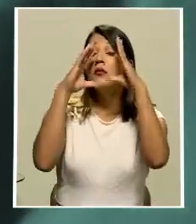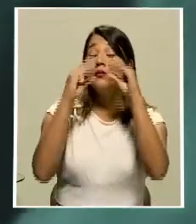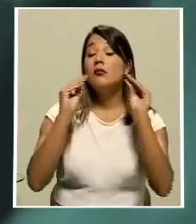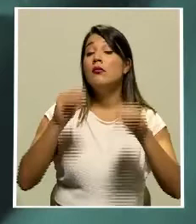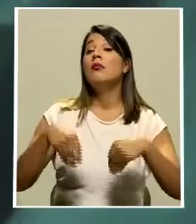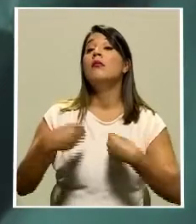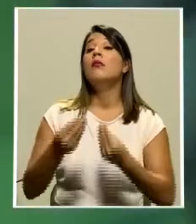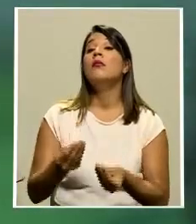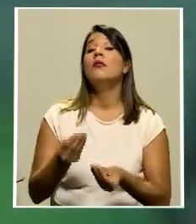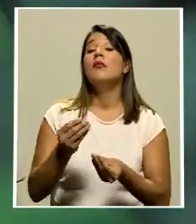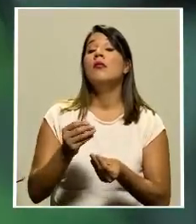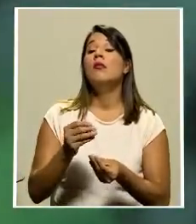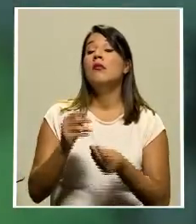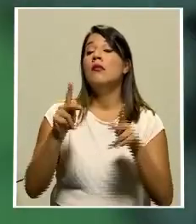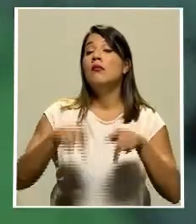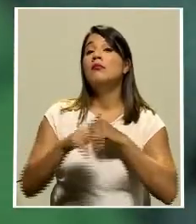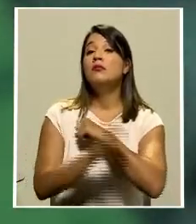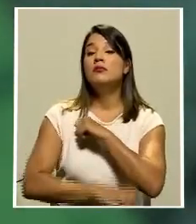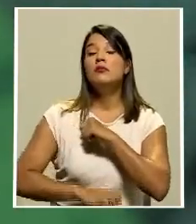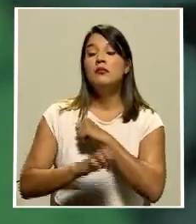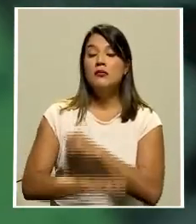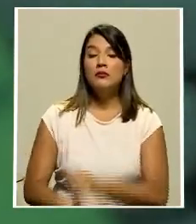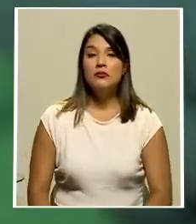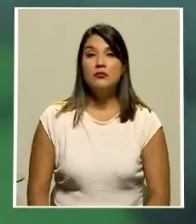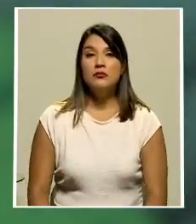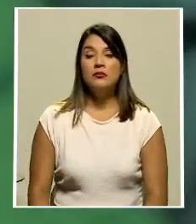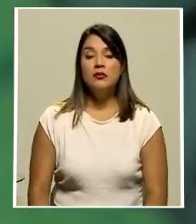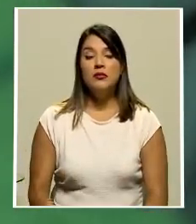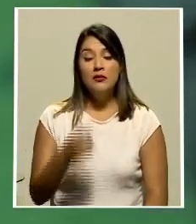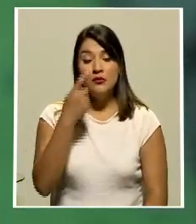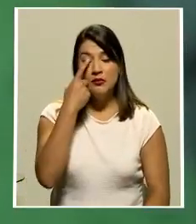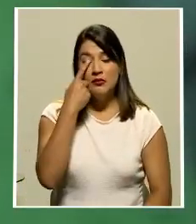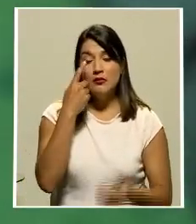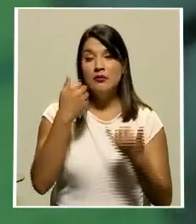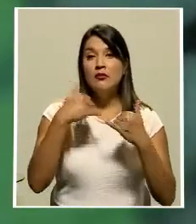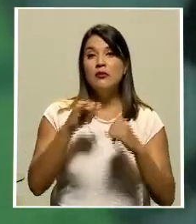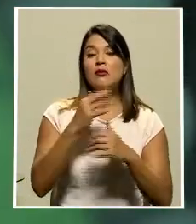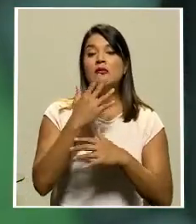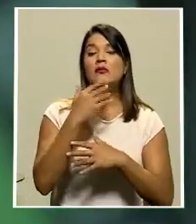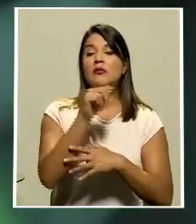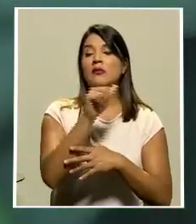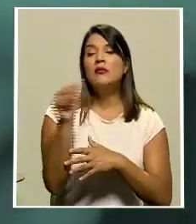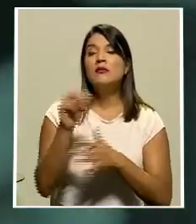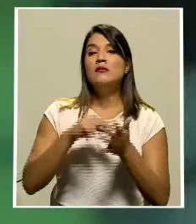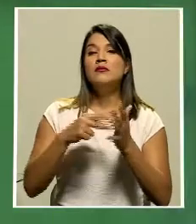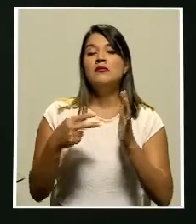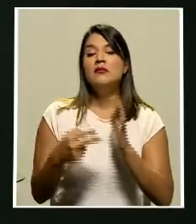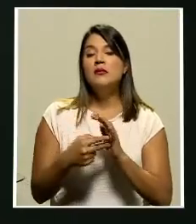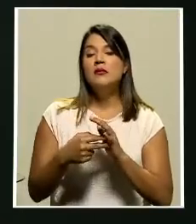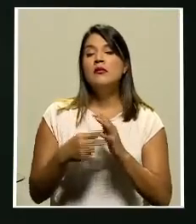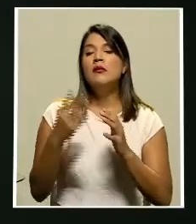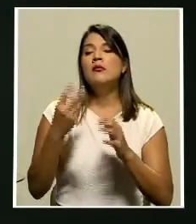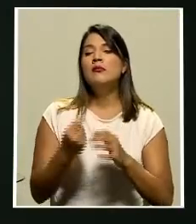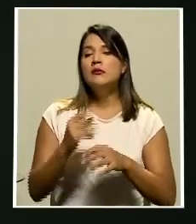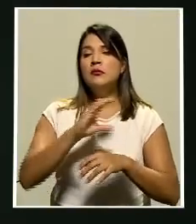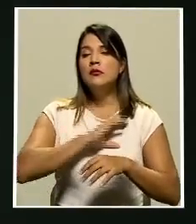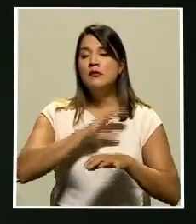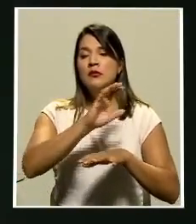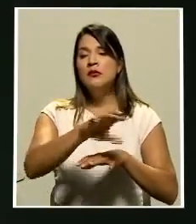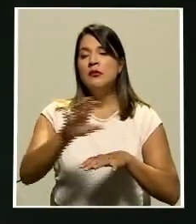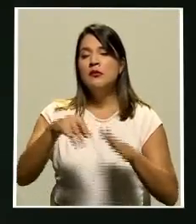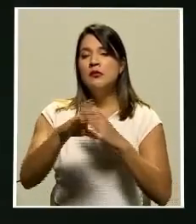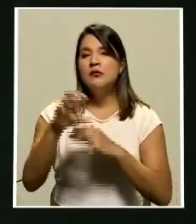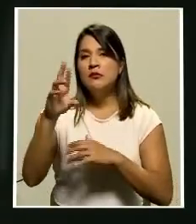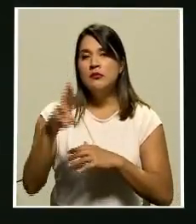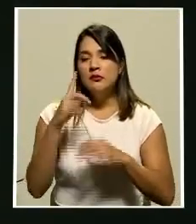han intentado cruzar los puntos marcados en azul en el mapa indican las estaciones de policía para llegar